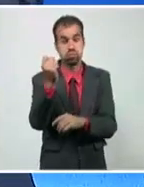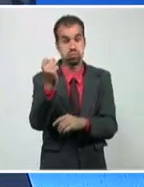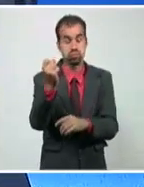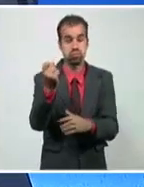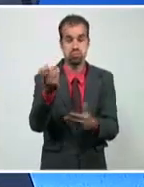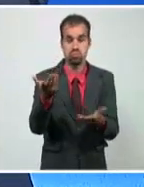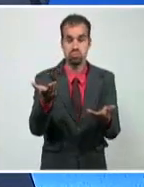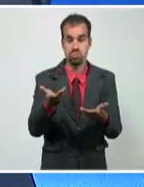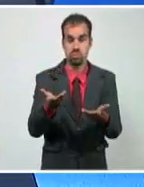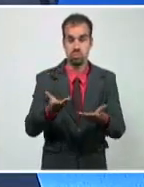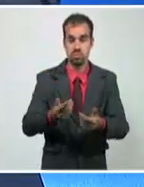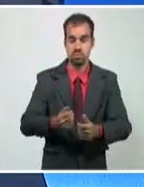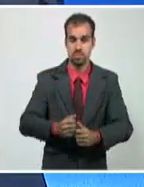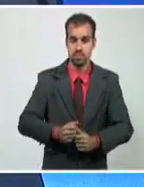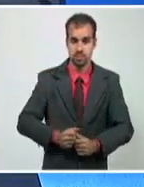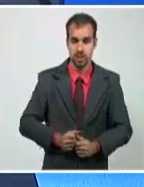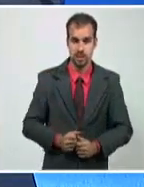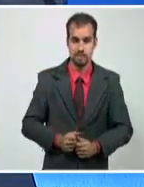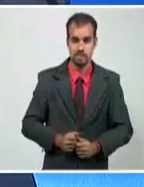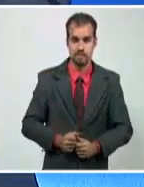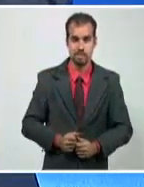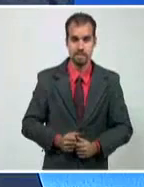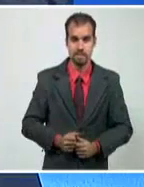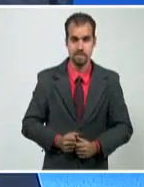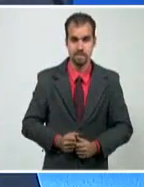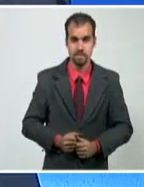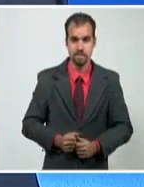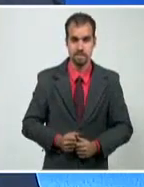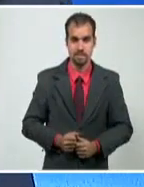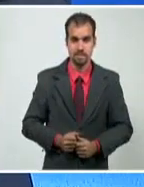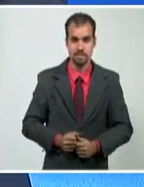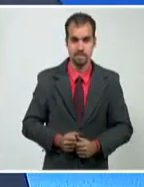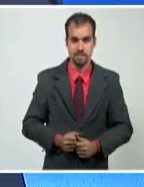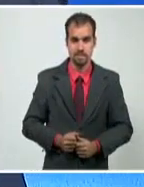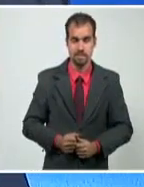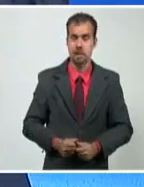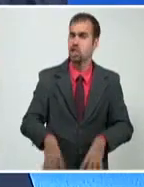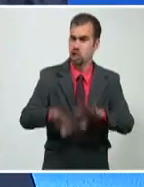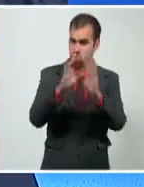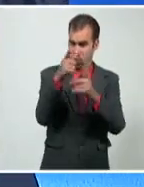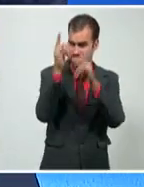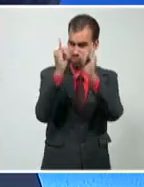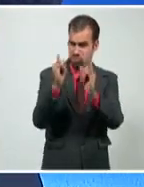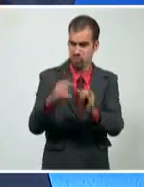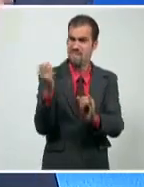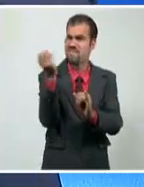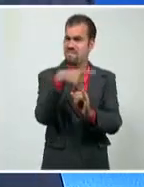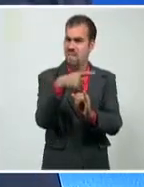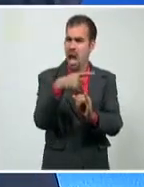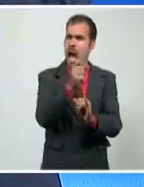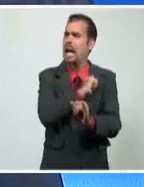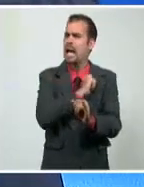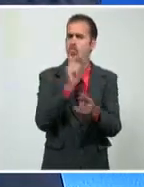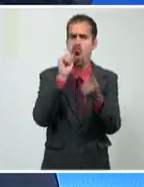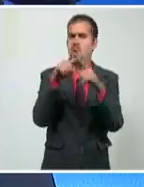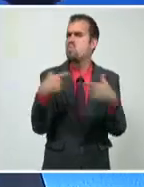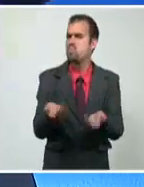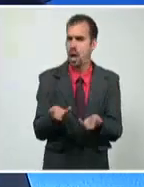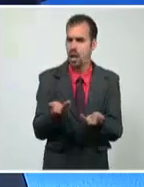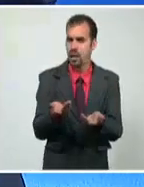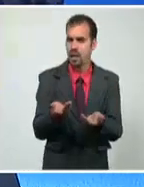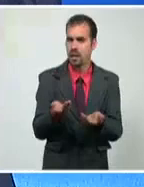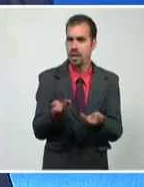generar estos estados de opinión desfavorables, caóticos, para sembrar esa incertidumbre, el miedo,